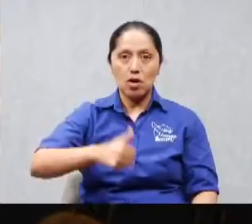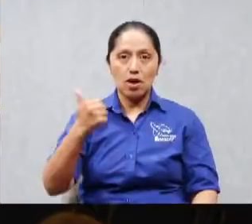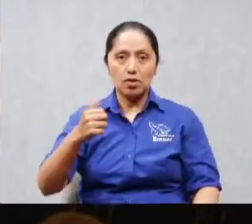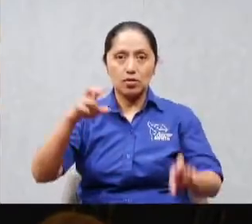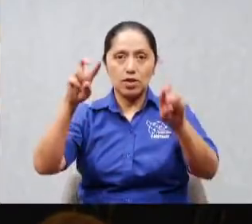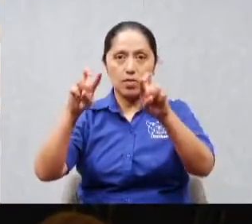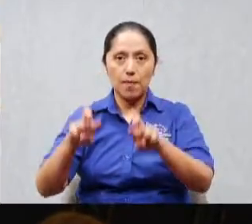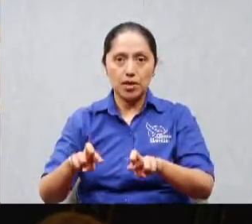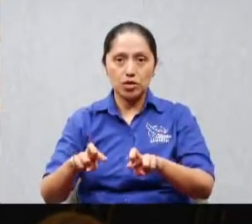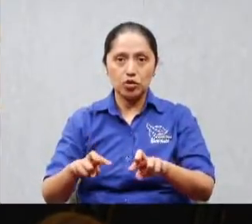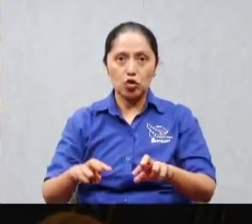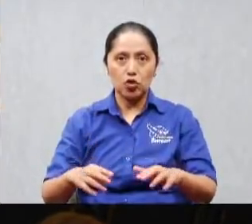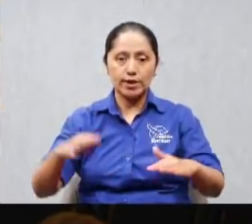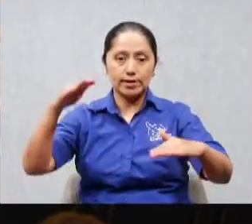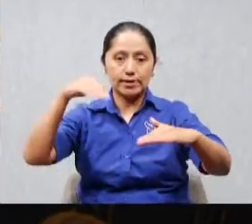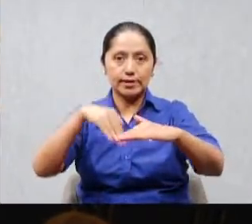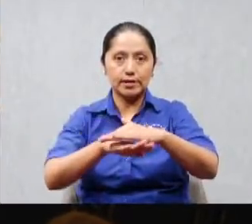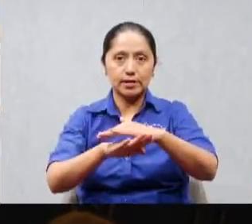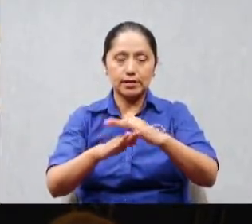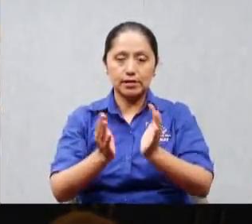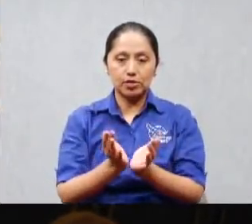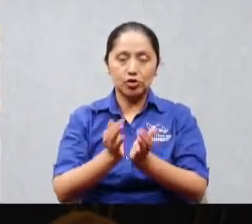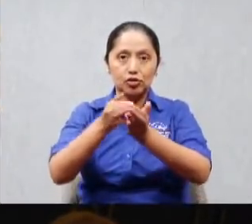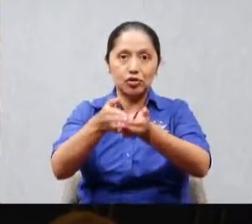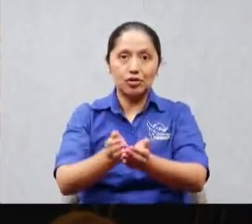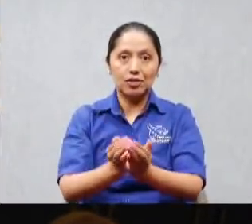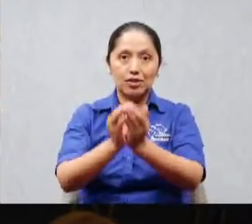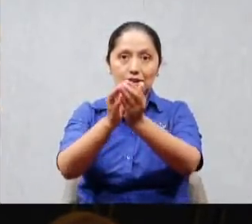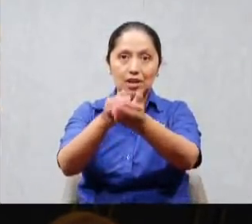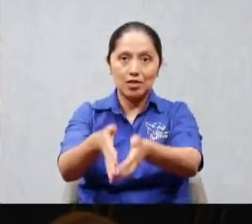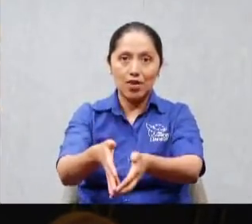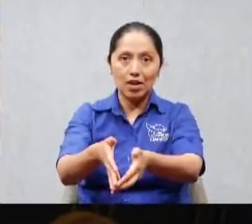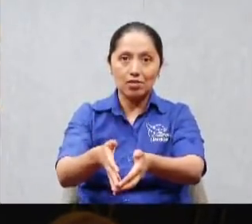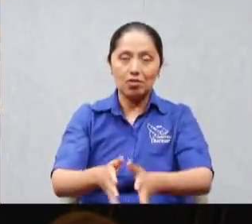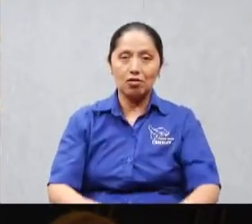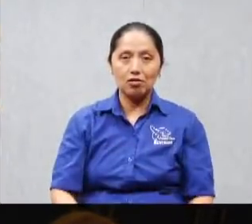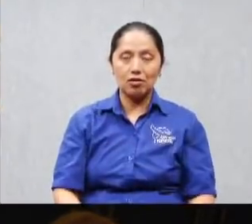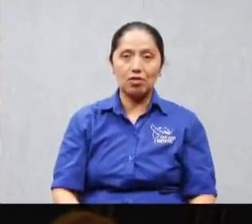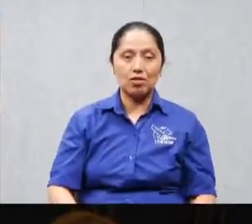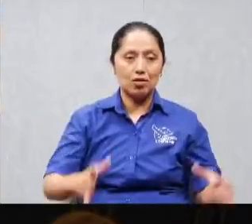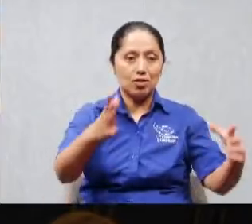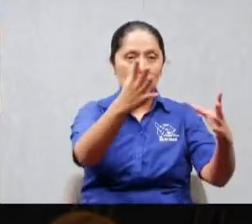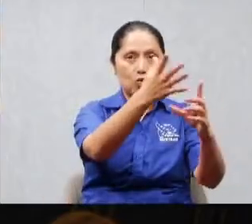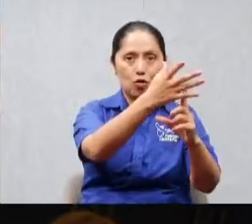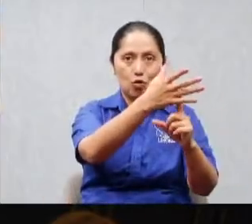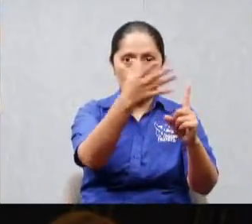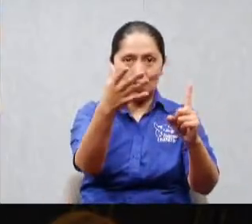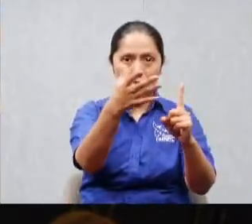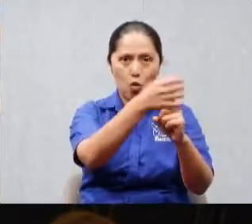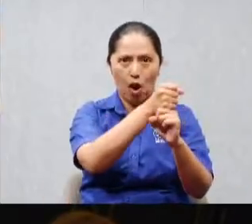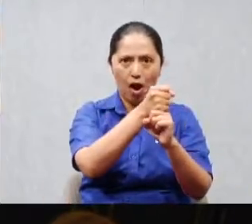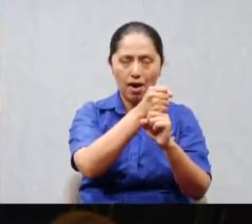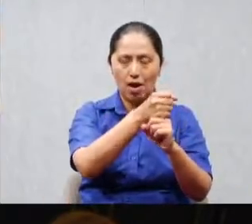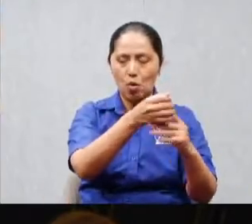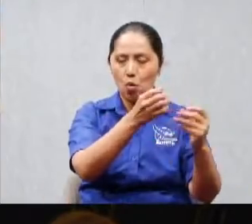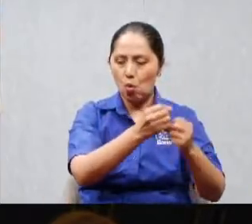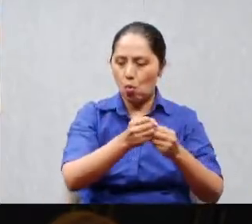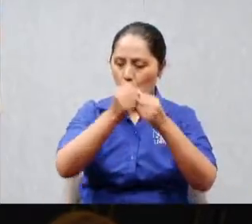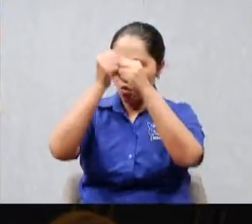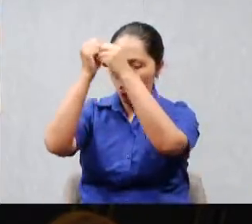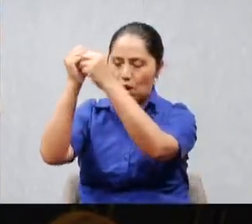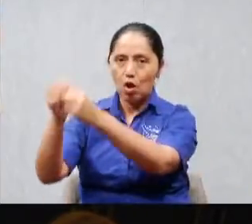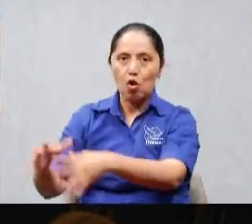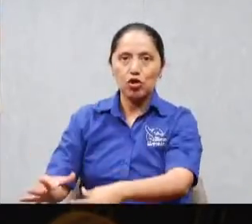esto lo tiran y no cae no tocó el agua no la tocó porque